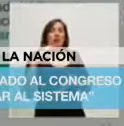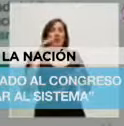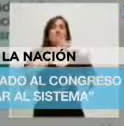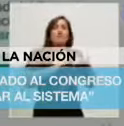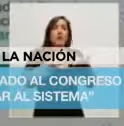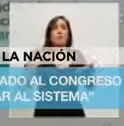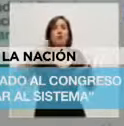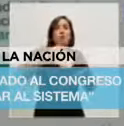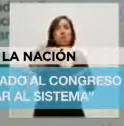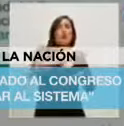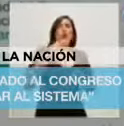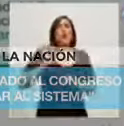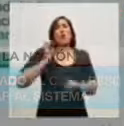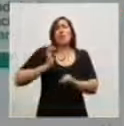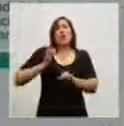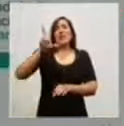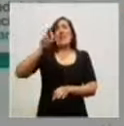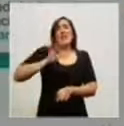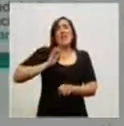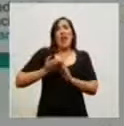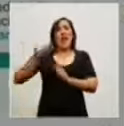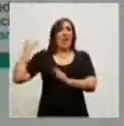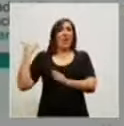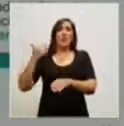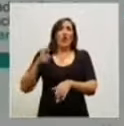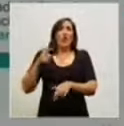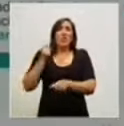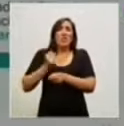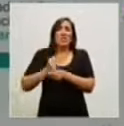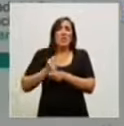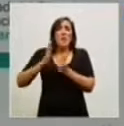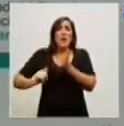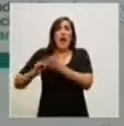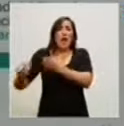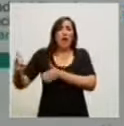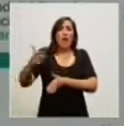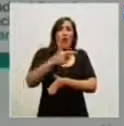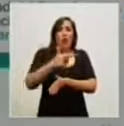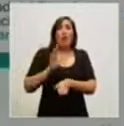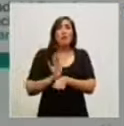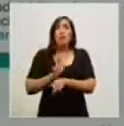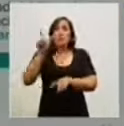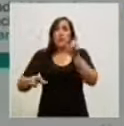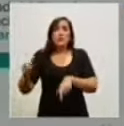décadas de desempleo, informalidad laboral y un sistema jubilatorio privatizado que habían dejado de cada 10,